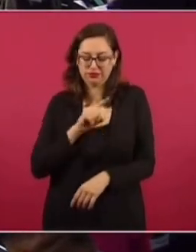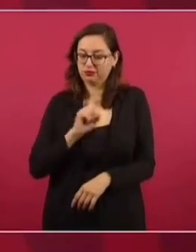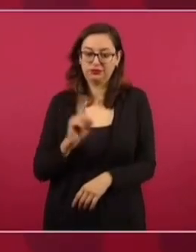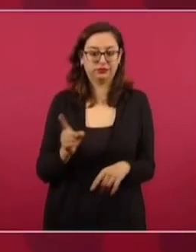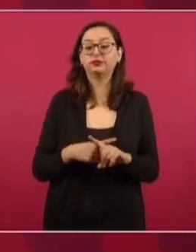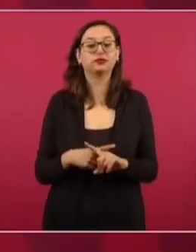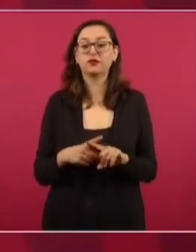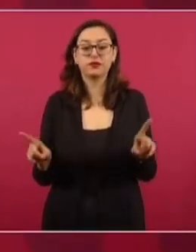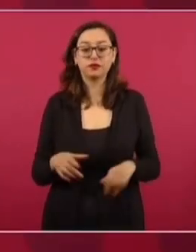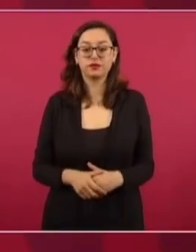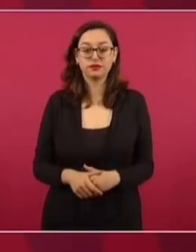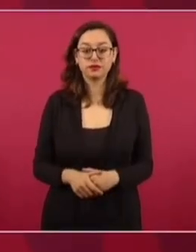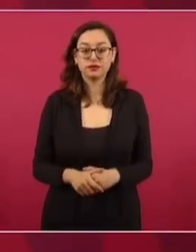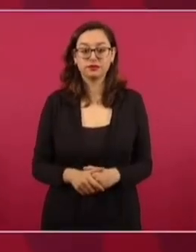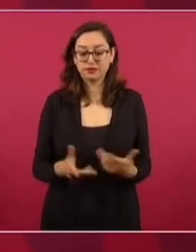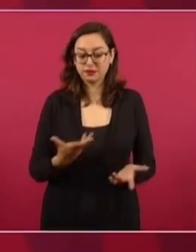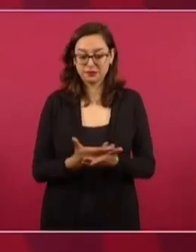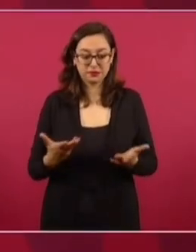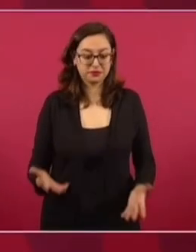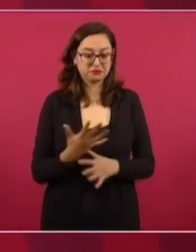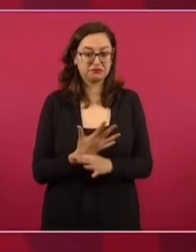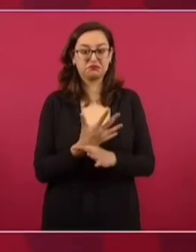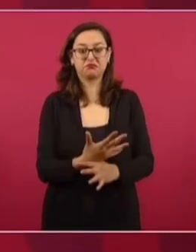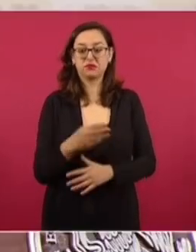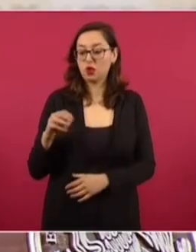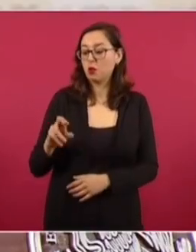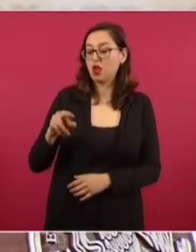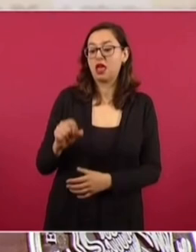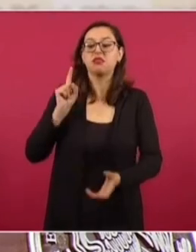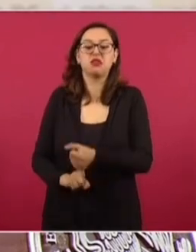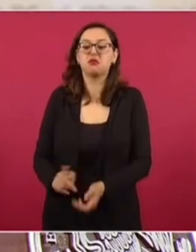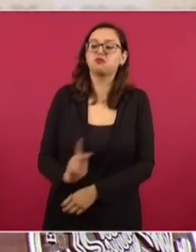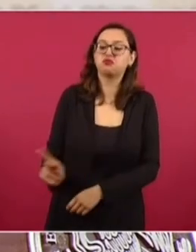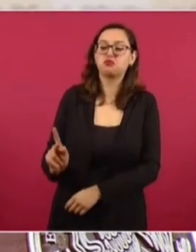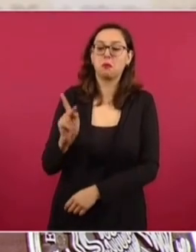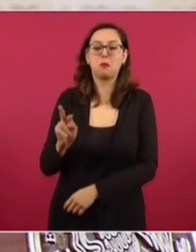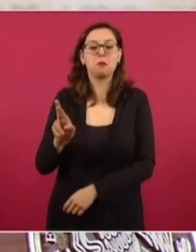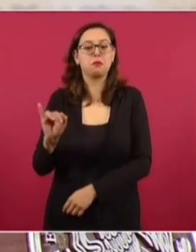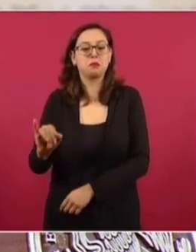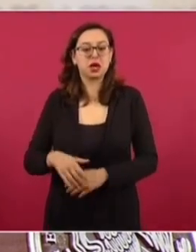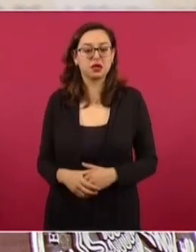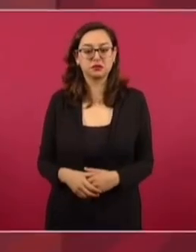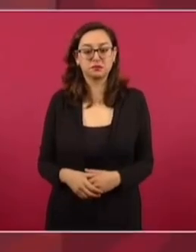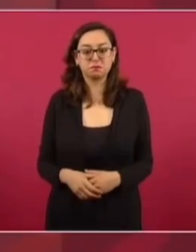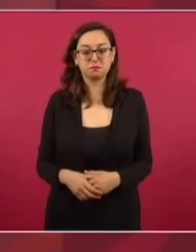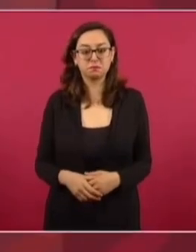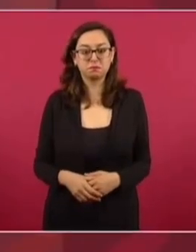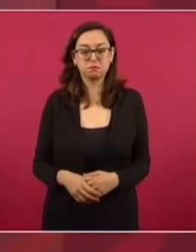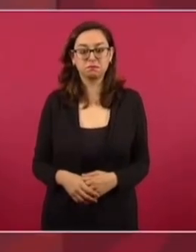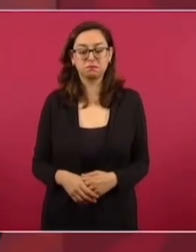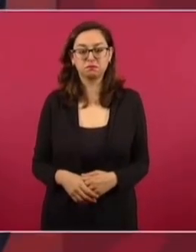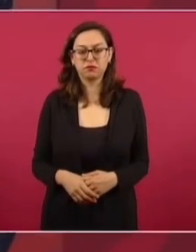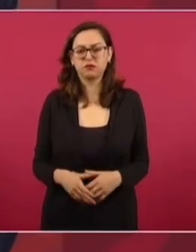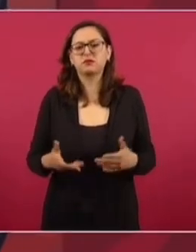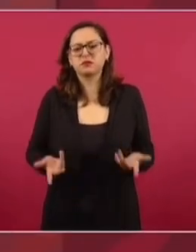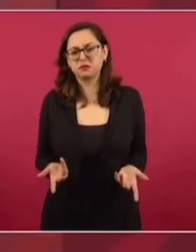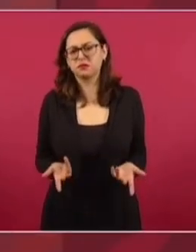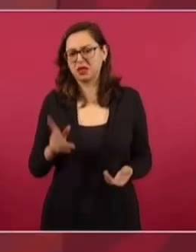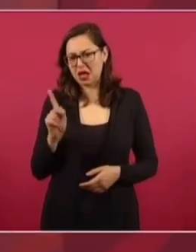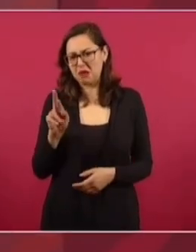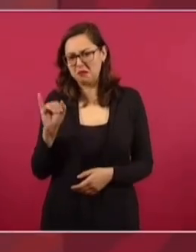que el movimiento nuestro es el nuevo PRI. Bueno, y si es tan